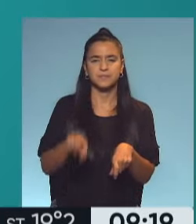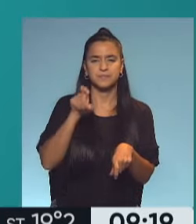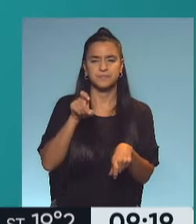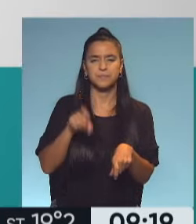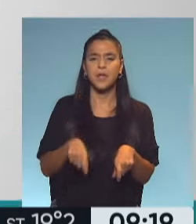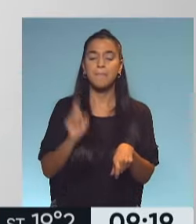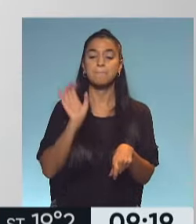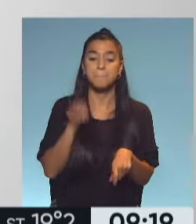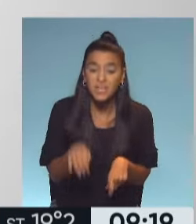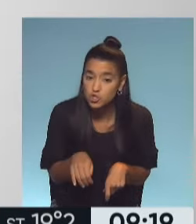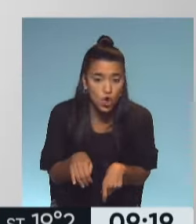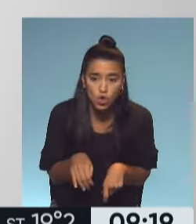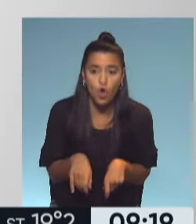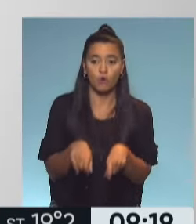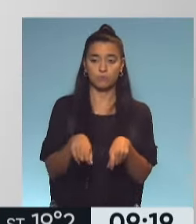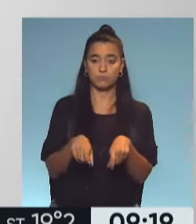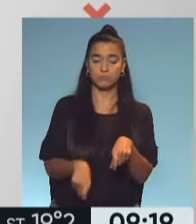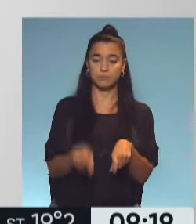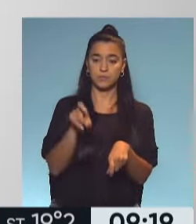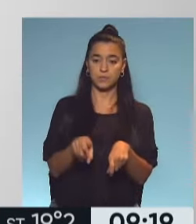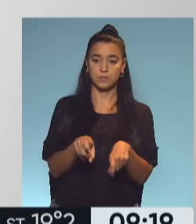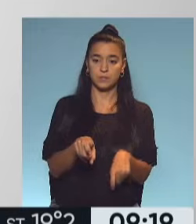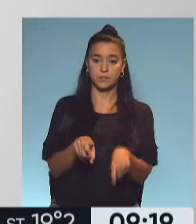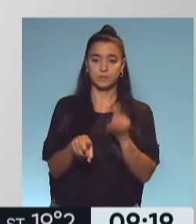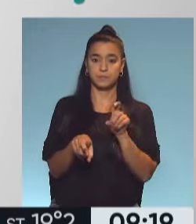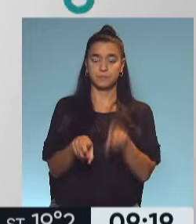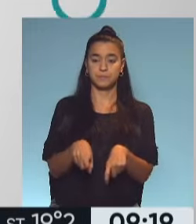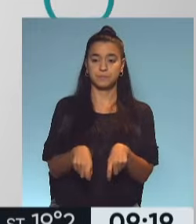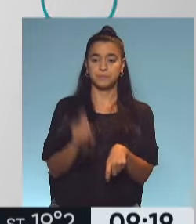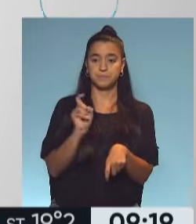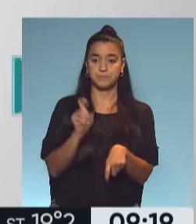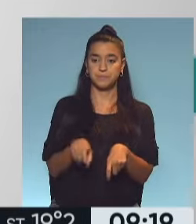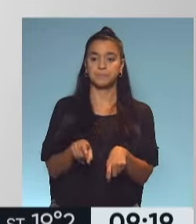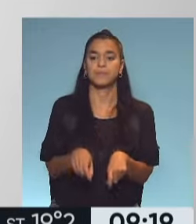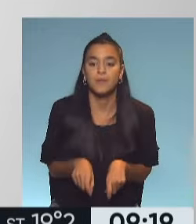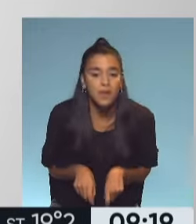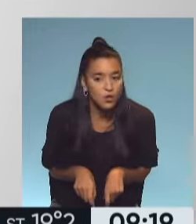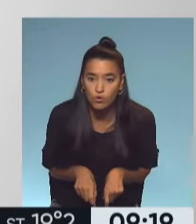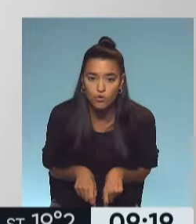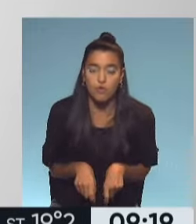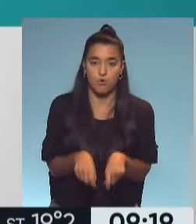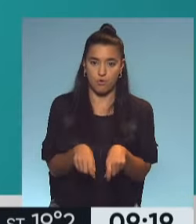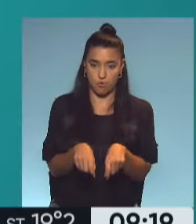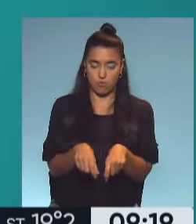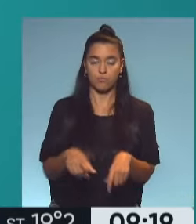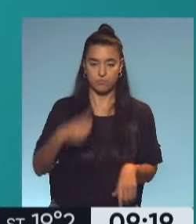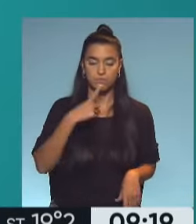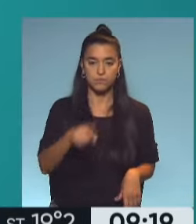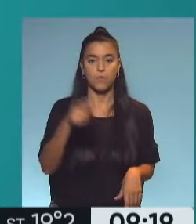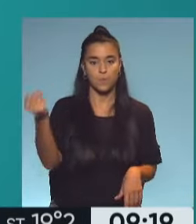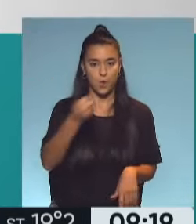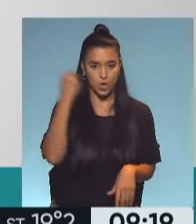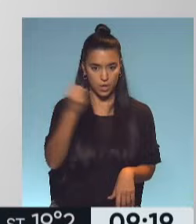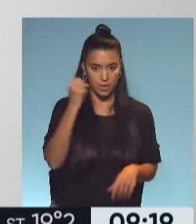y no el pecho hacia las rodillas. Gran diferencia, gran diferencia. Rodillas al pecho, esa es la forma correcta. Eso es muy importante